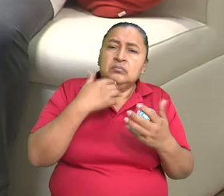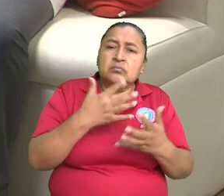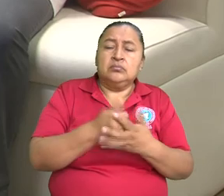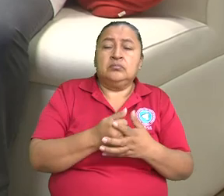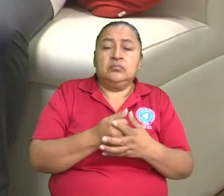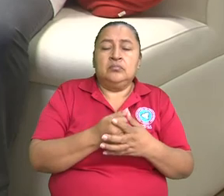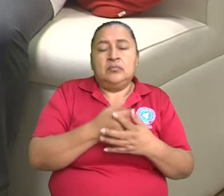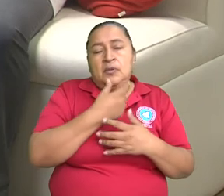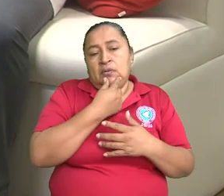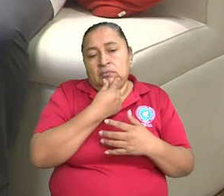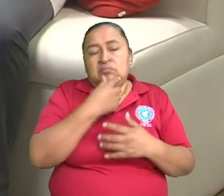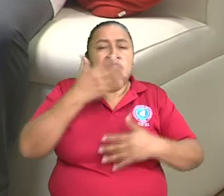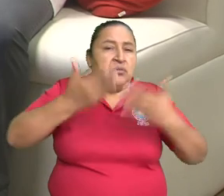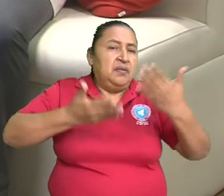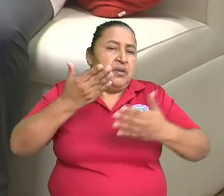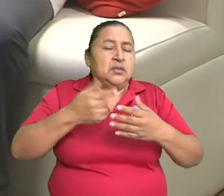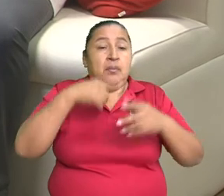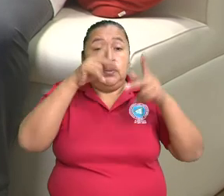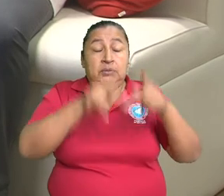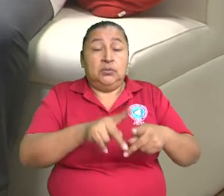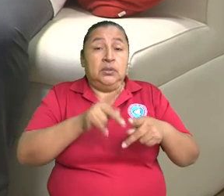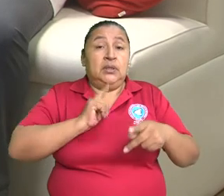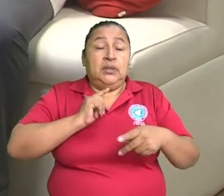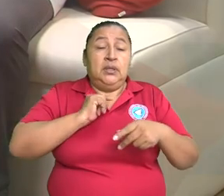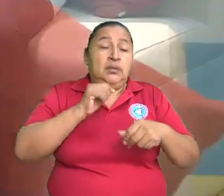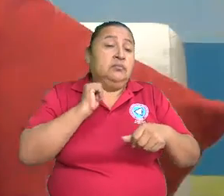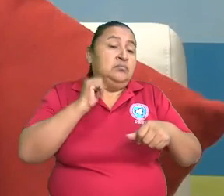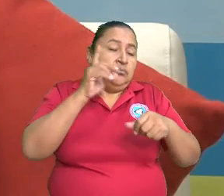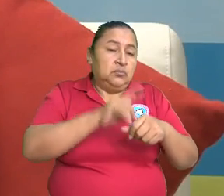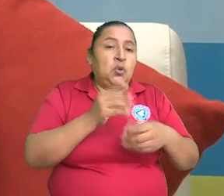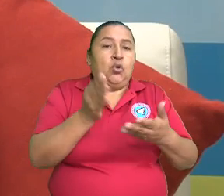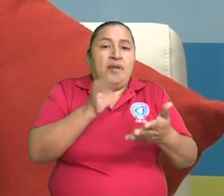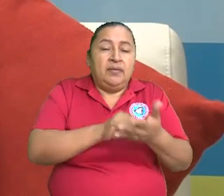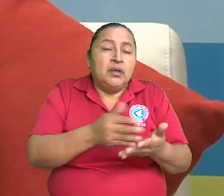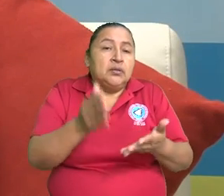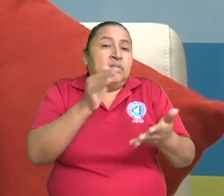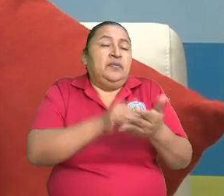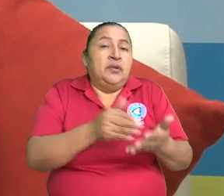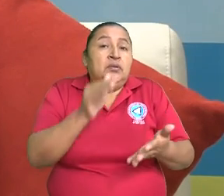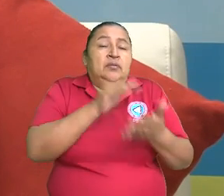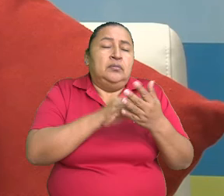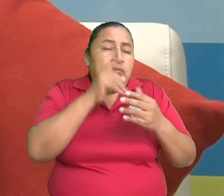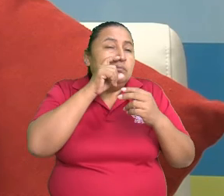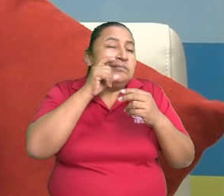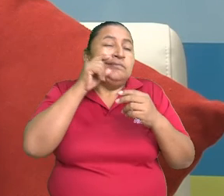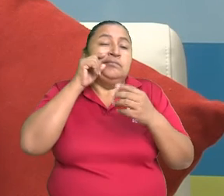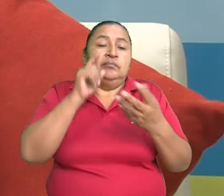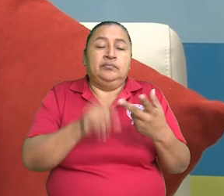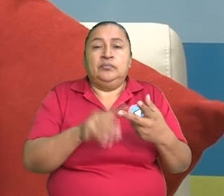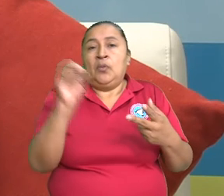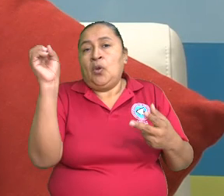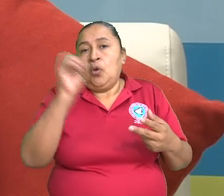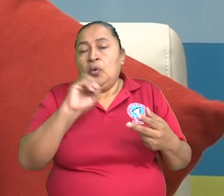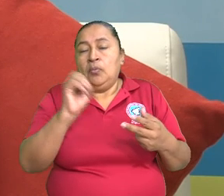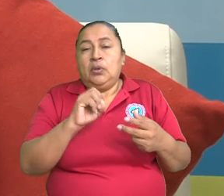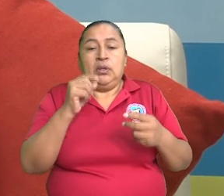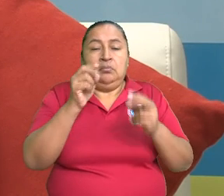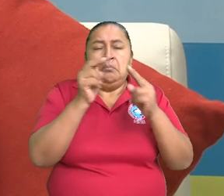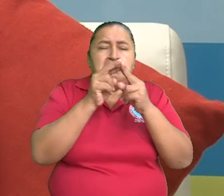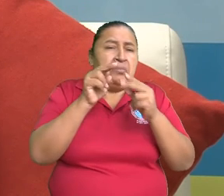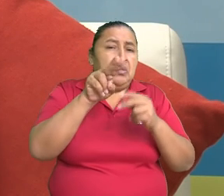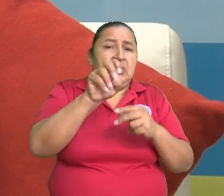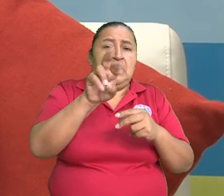Eso, a veces, por lo general, son pacientes que tienen, pues, lesiones a repetición. Ah, ya. O, pues, que el nervio, pues, ya